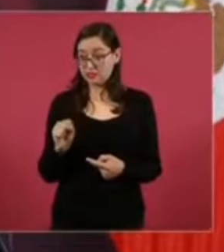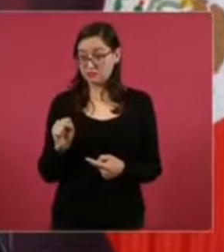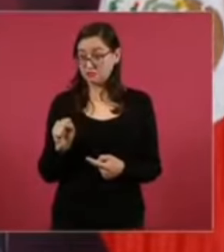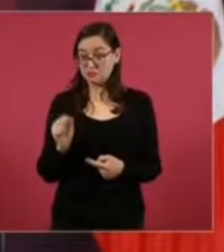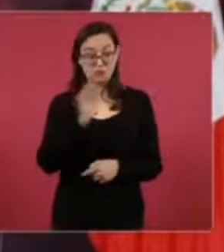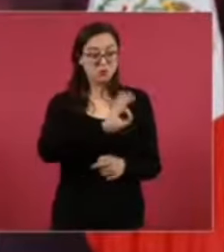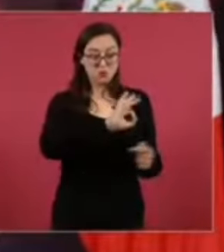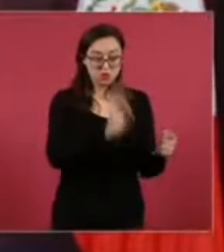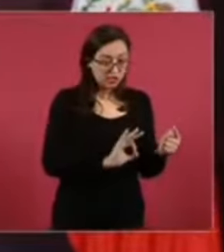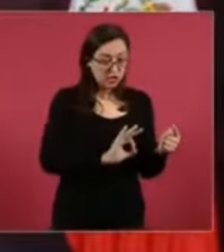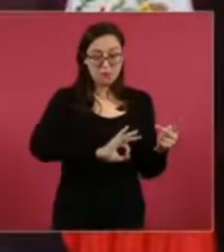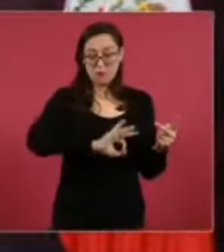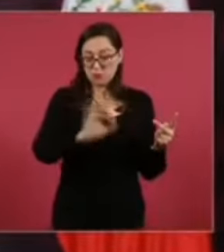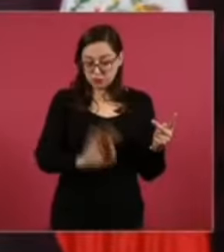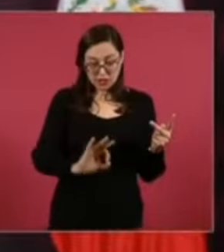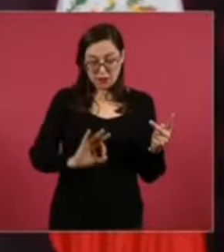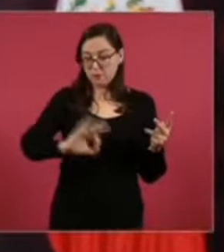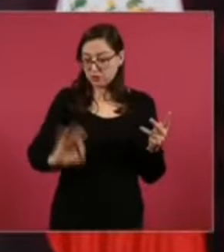plurinominales